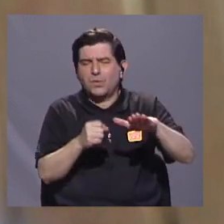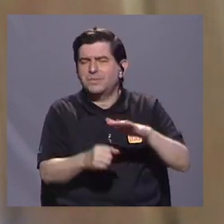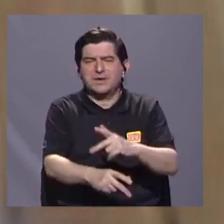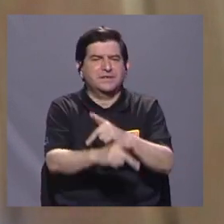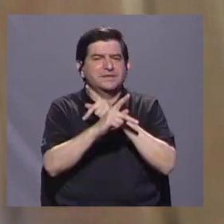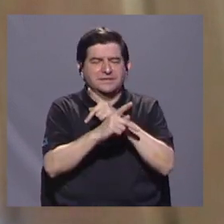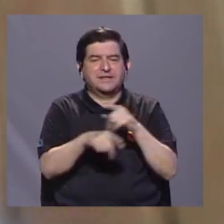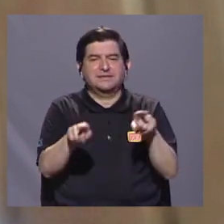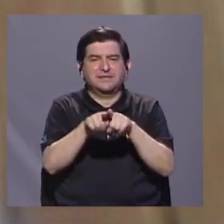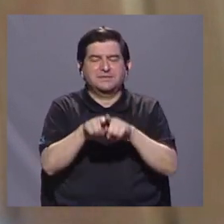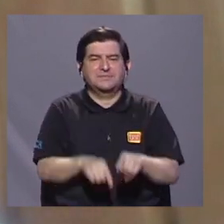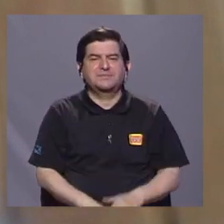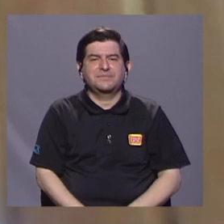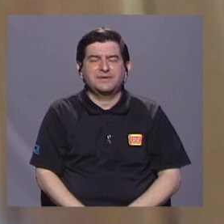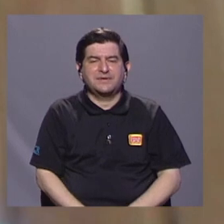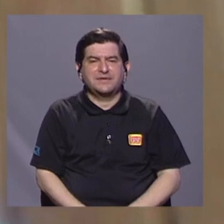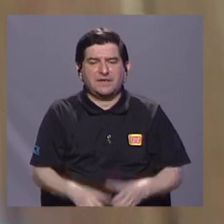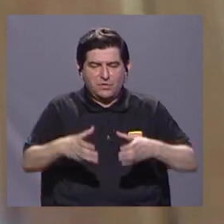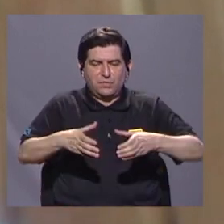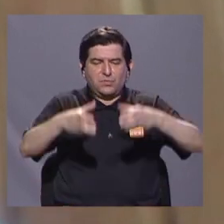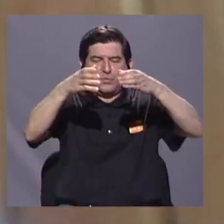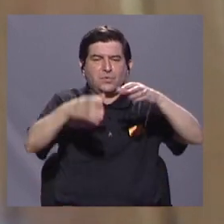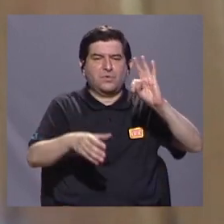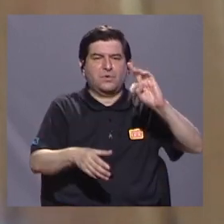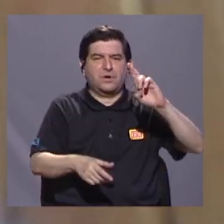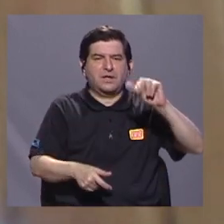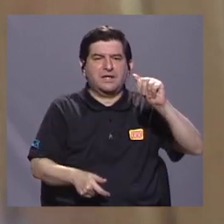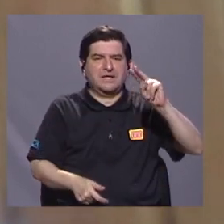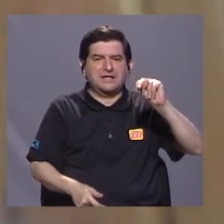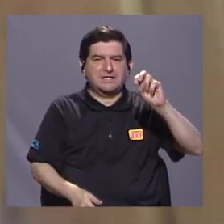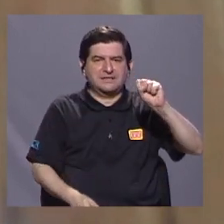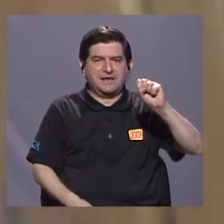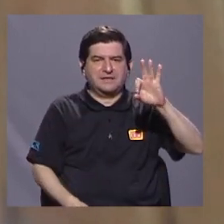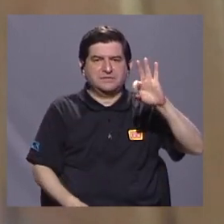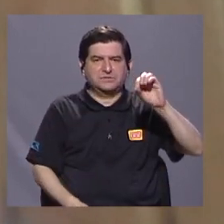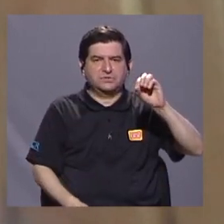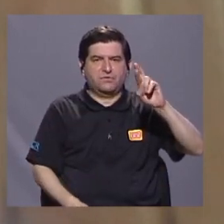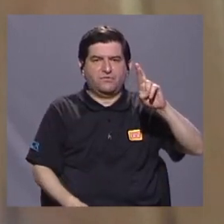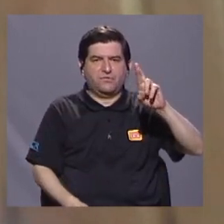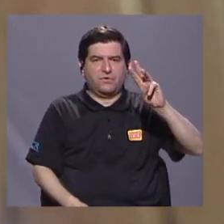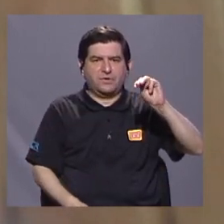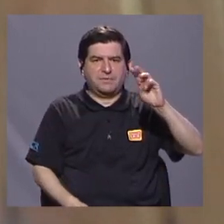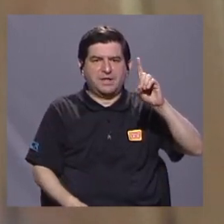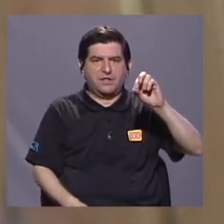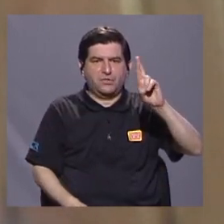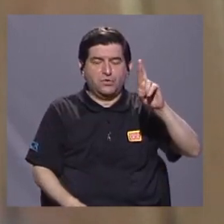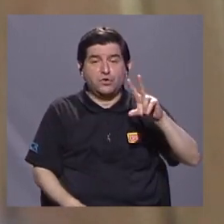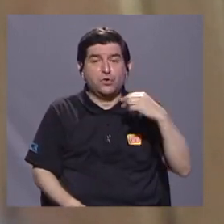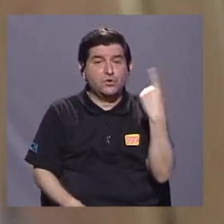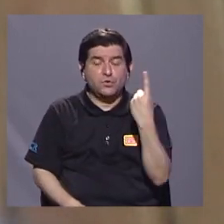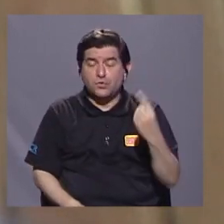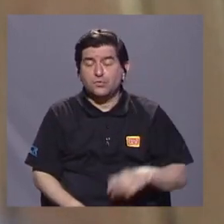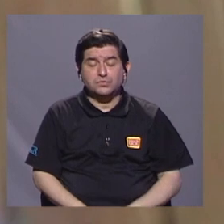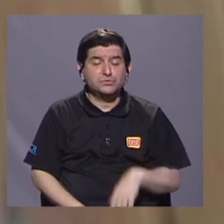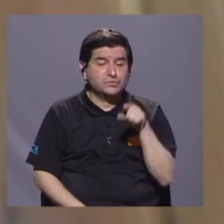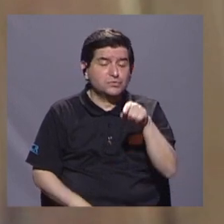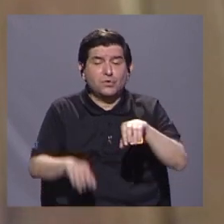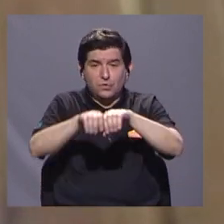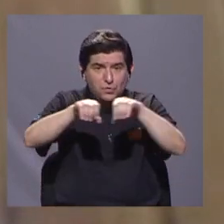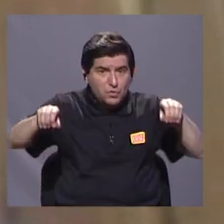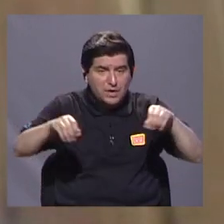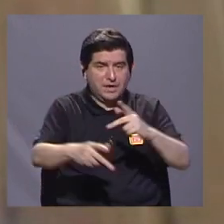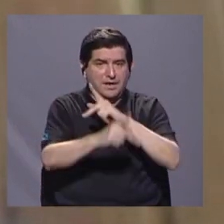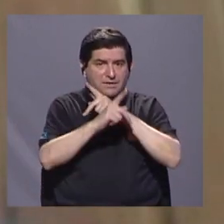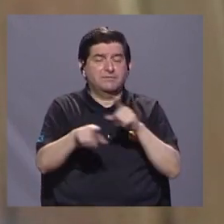transformadores, como esperaríamos que también pasara, ¿verdad? Entonces no es solo aislar el cable, aislar todo el sistema y esto